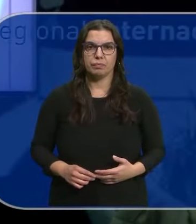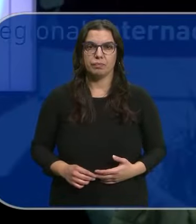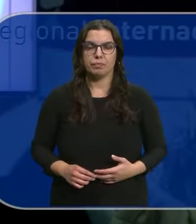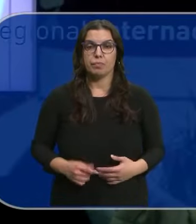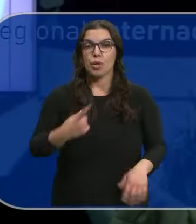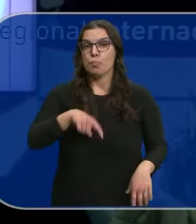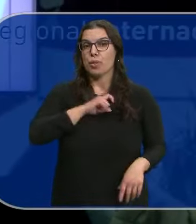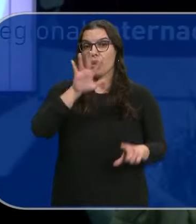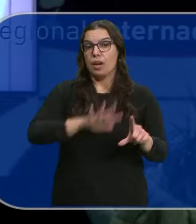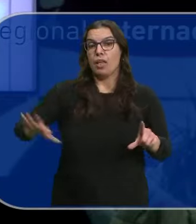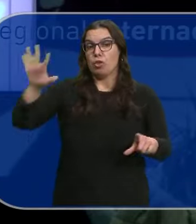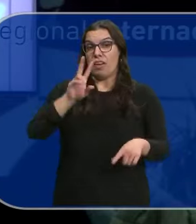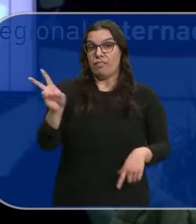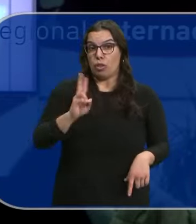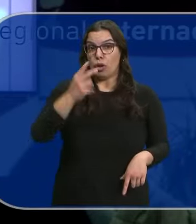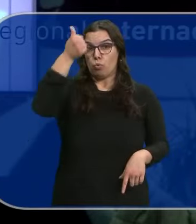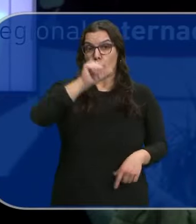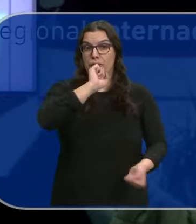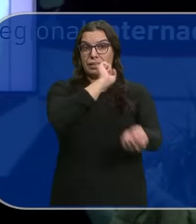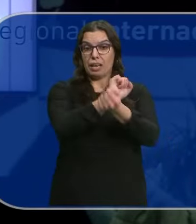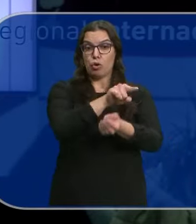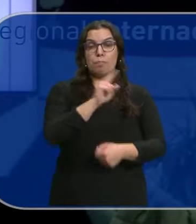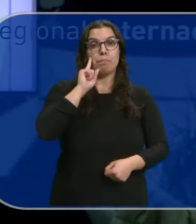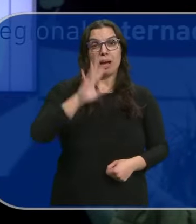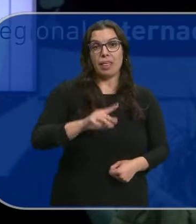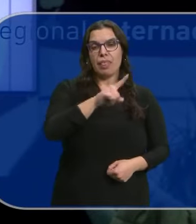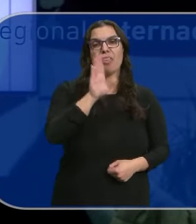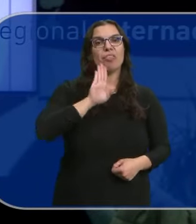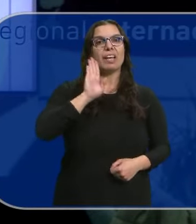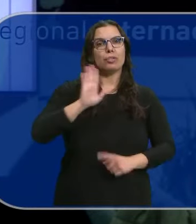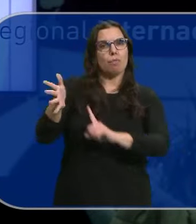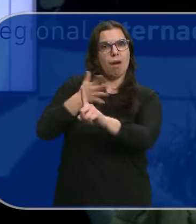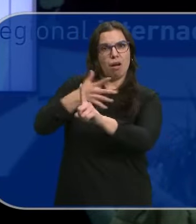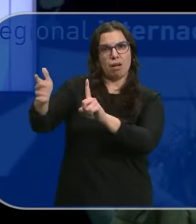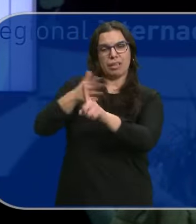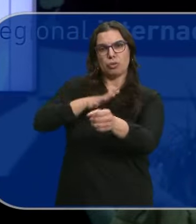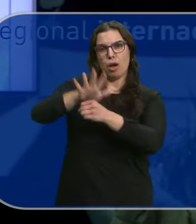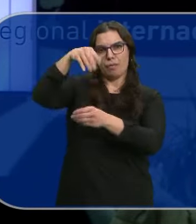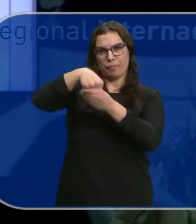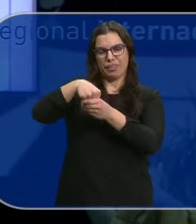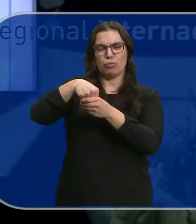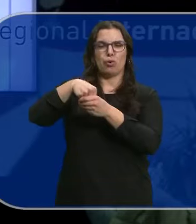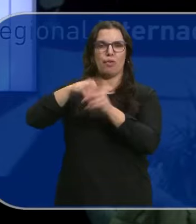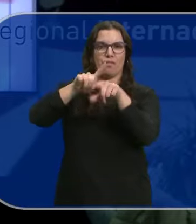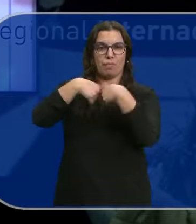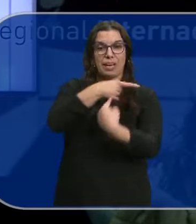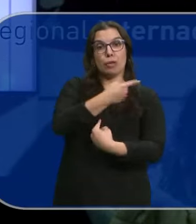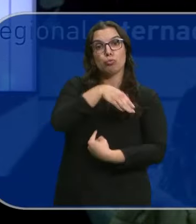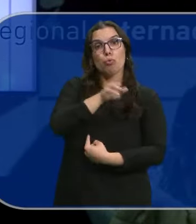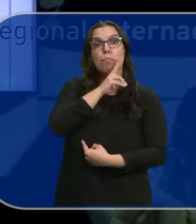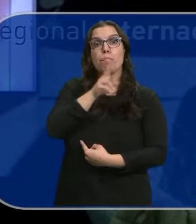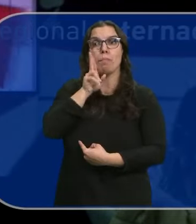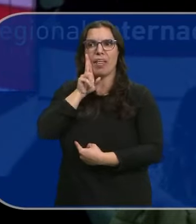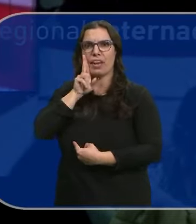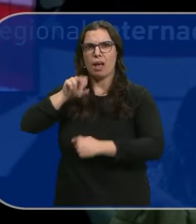La Policía Nacional ha detenido en Valladolid a un hombre como presunto autor de un delito de malos tratos en el ámbito familiar Tenía encerrada a su